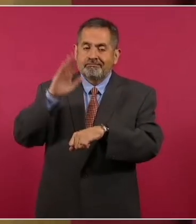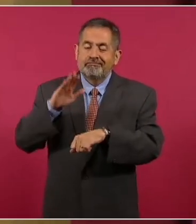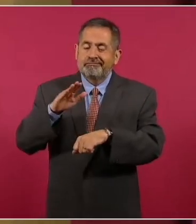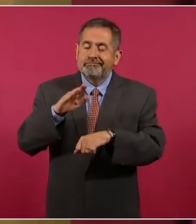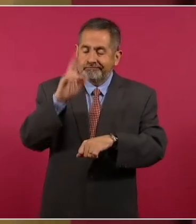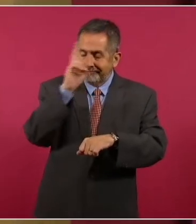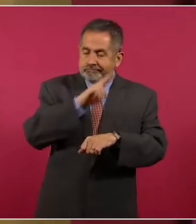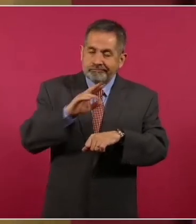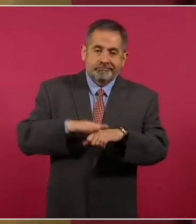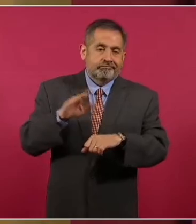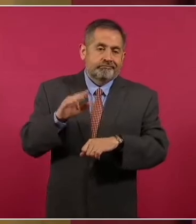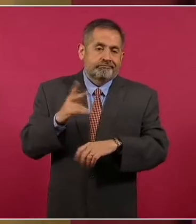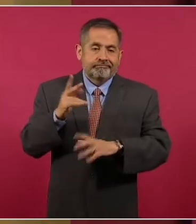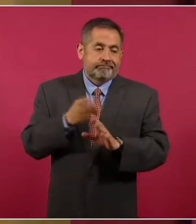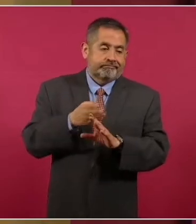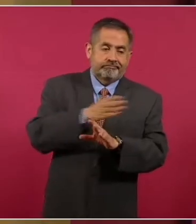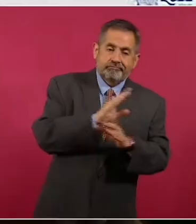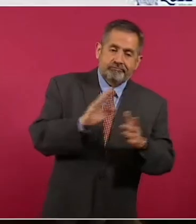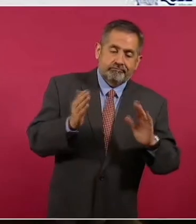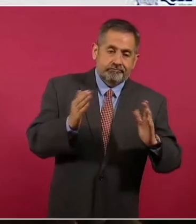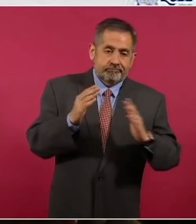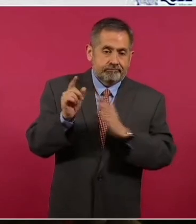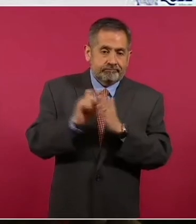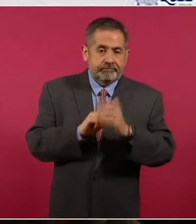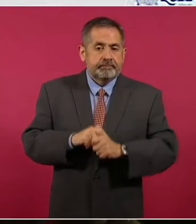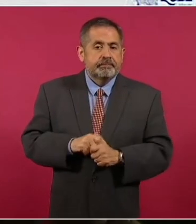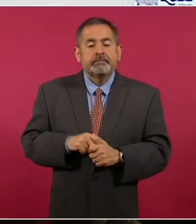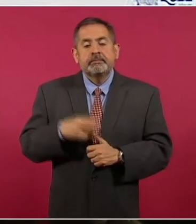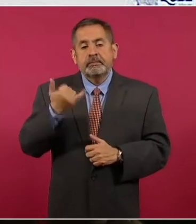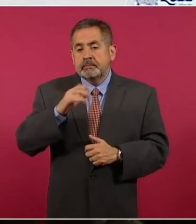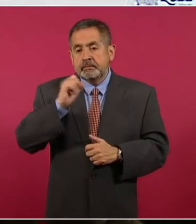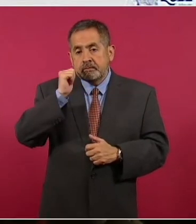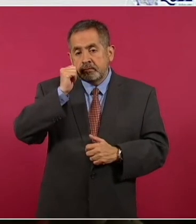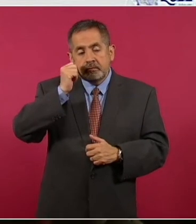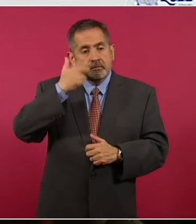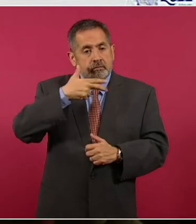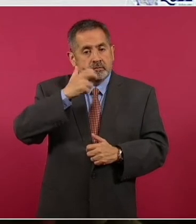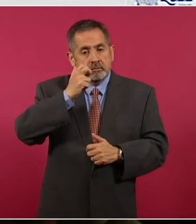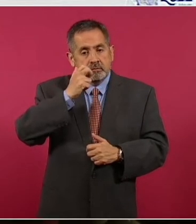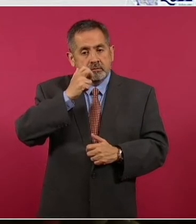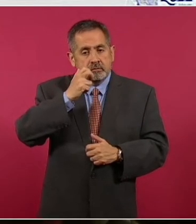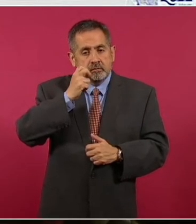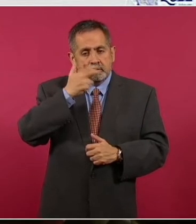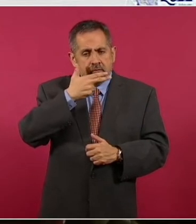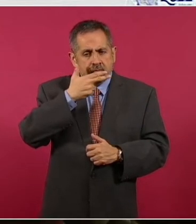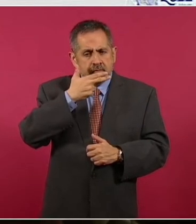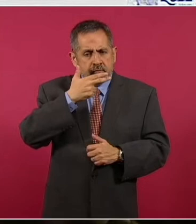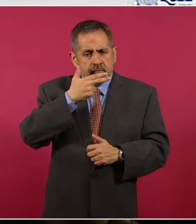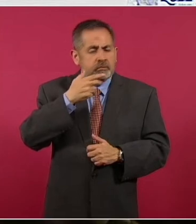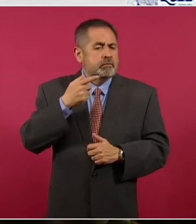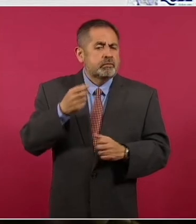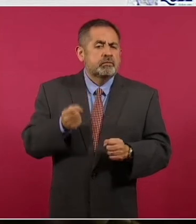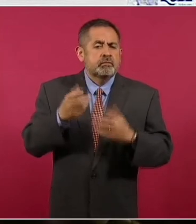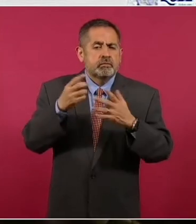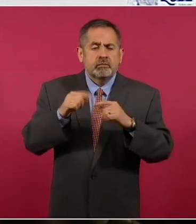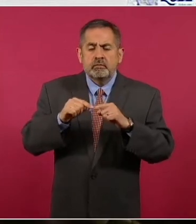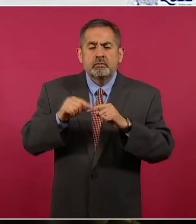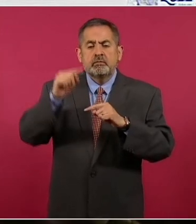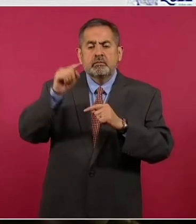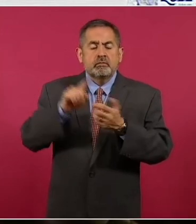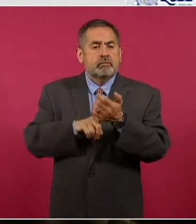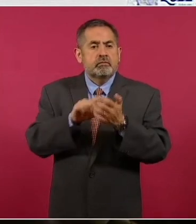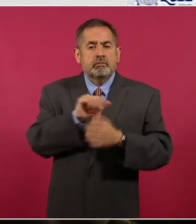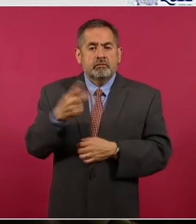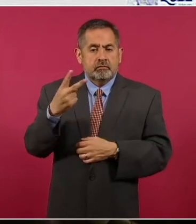y en el caso de Chihuahua, la cifra subió a